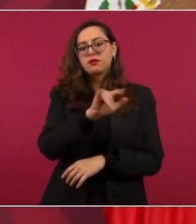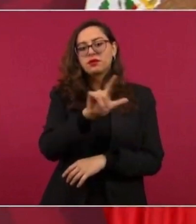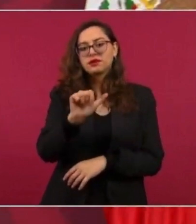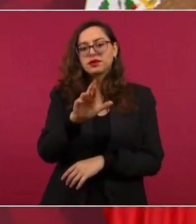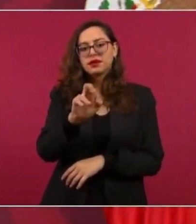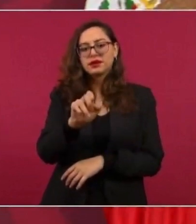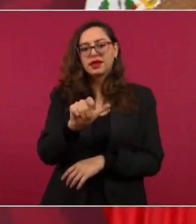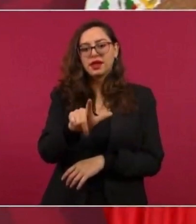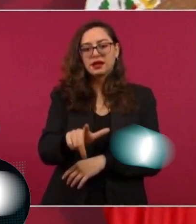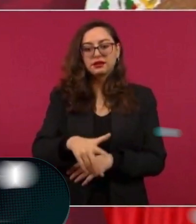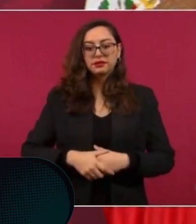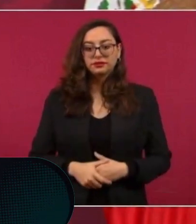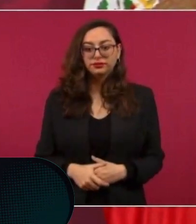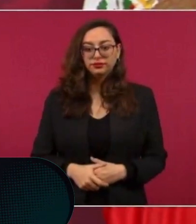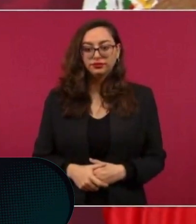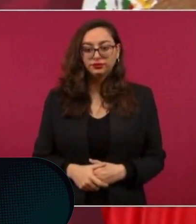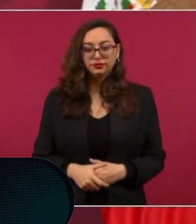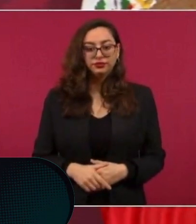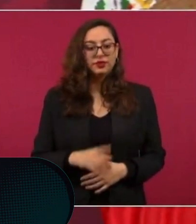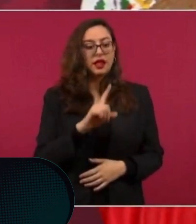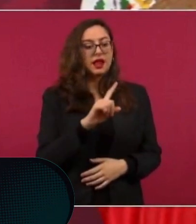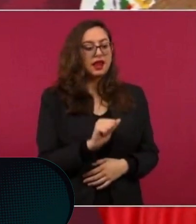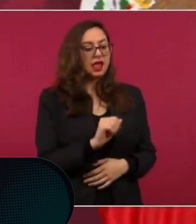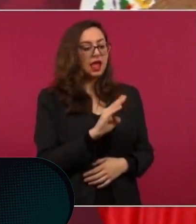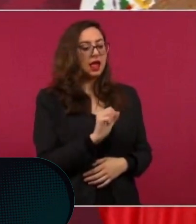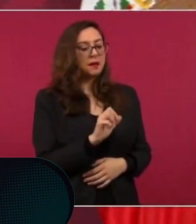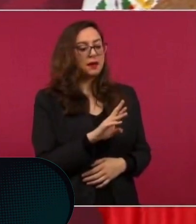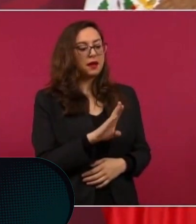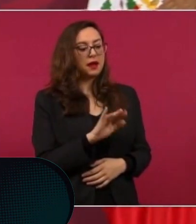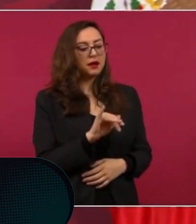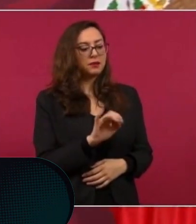que